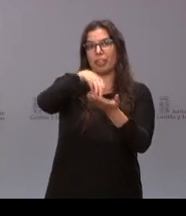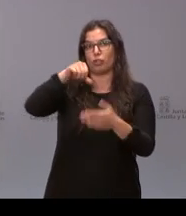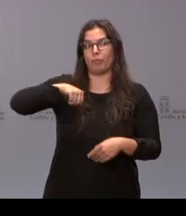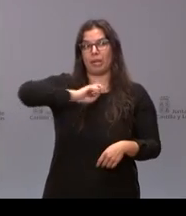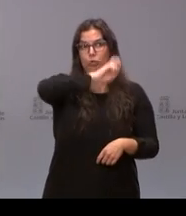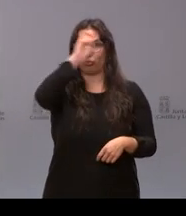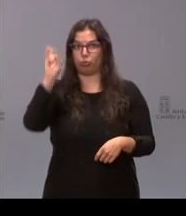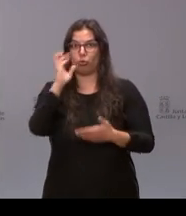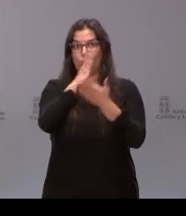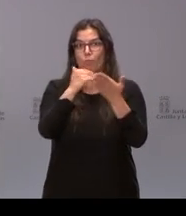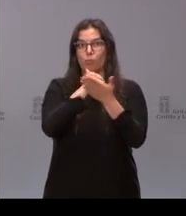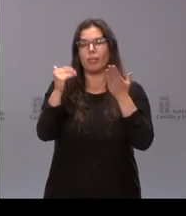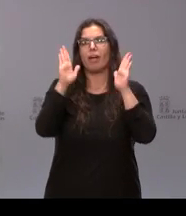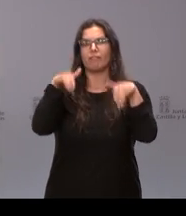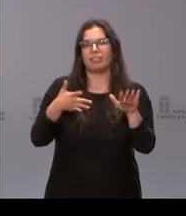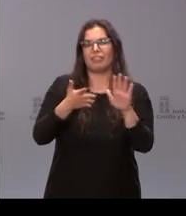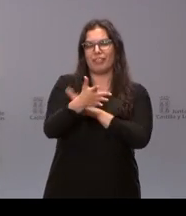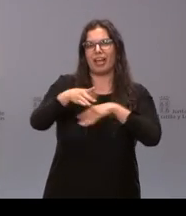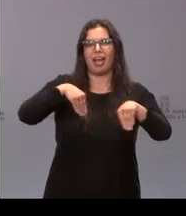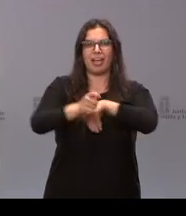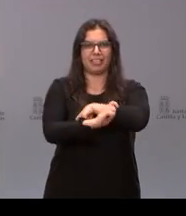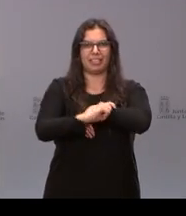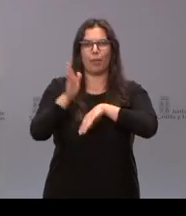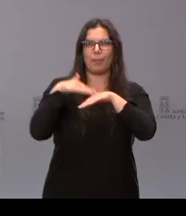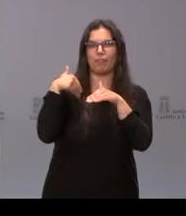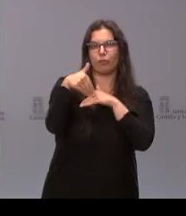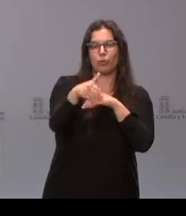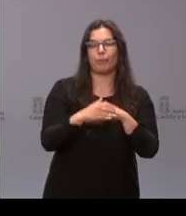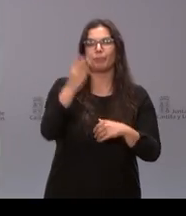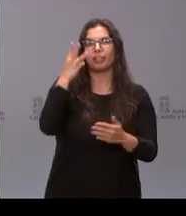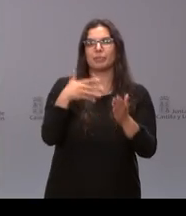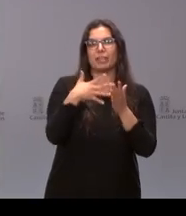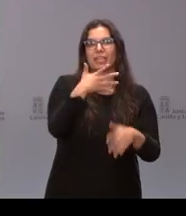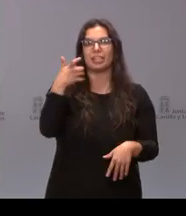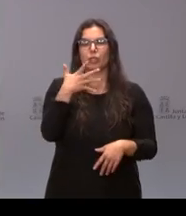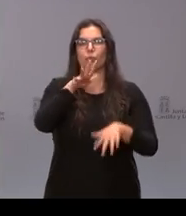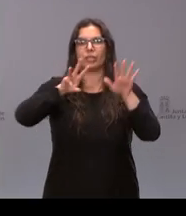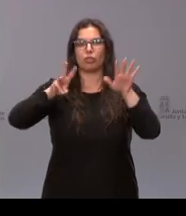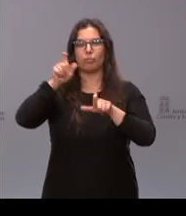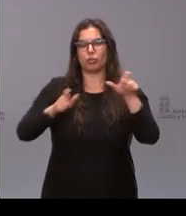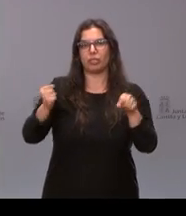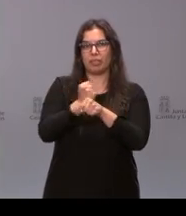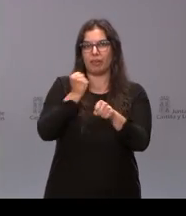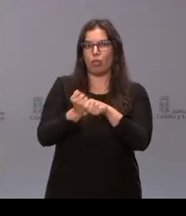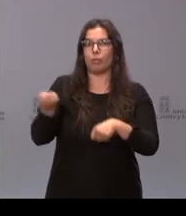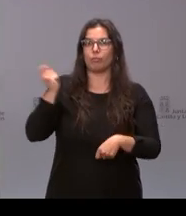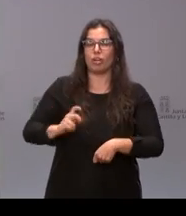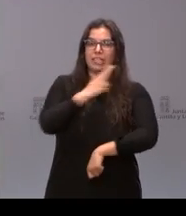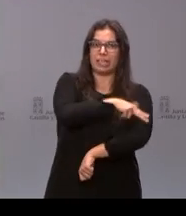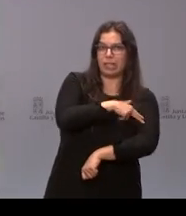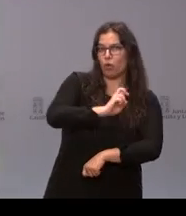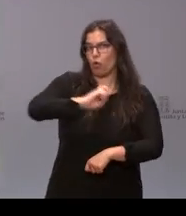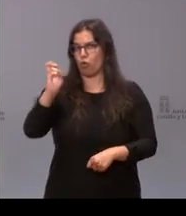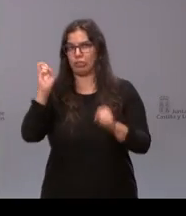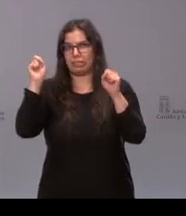se ha confirmado como estrategia de futuro. 3.558 trabajadores, sanitarios y no sanitarios, de